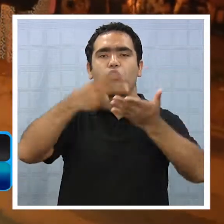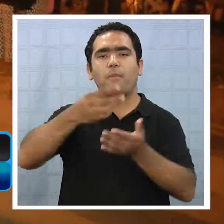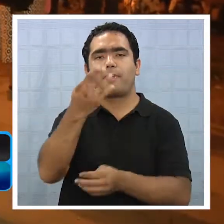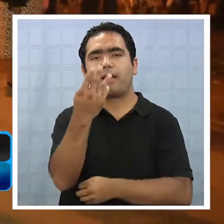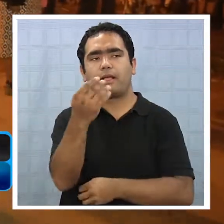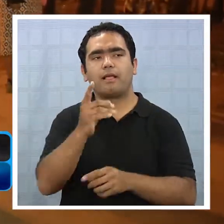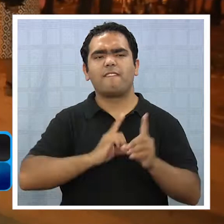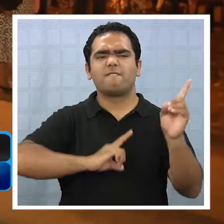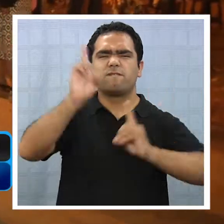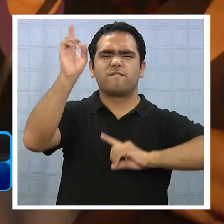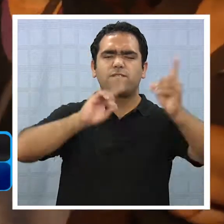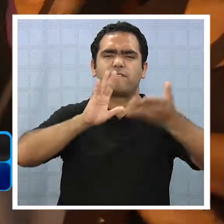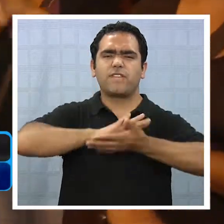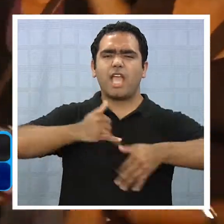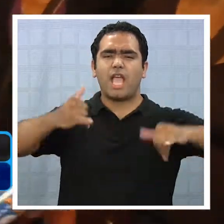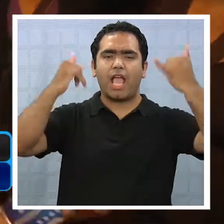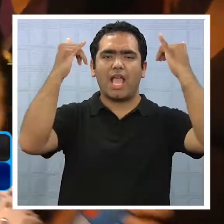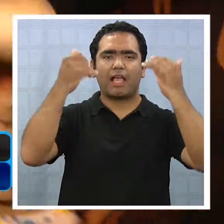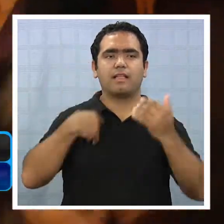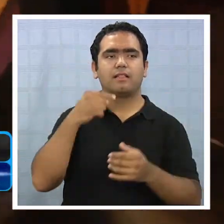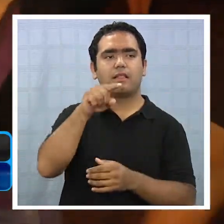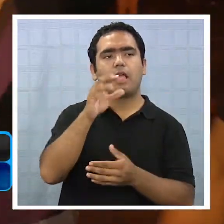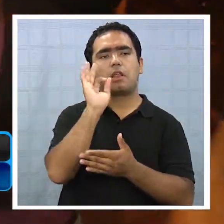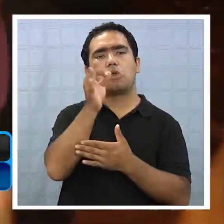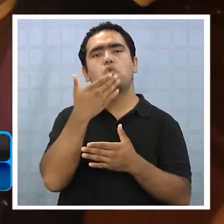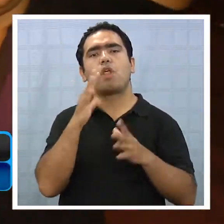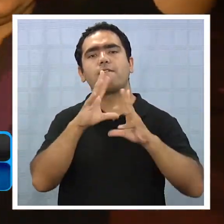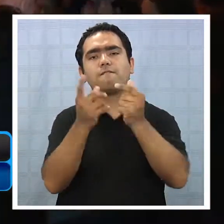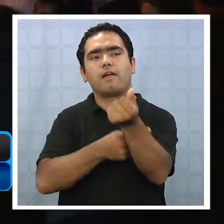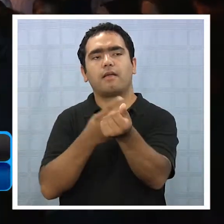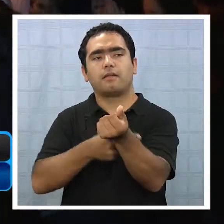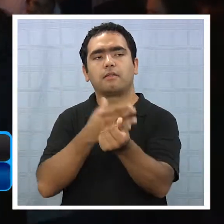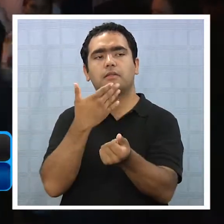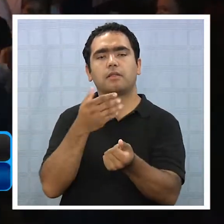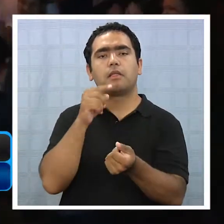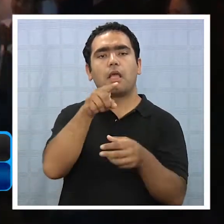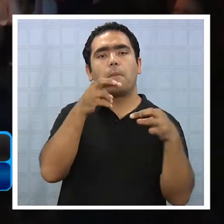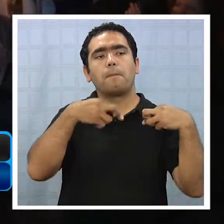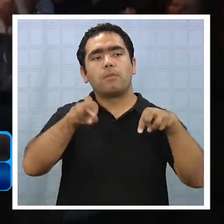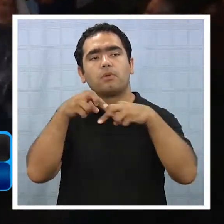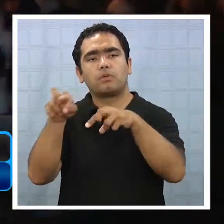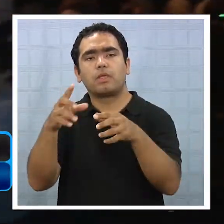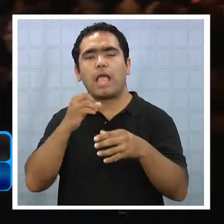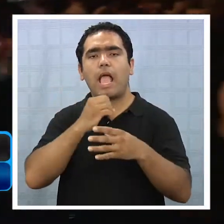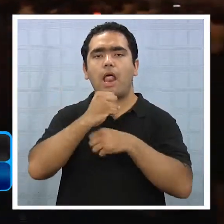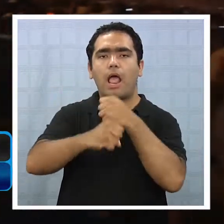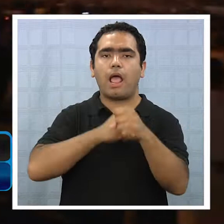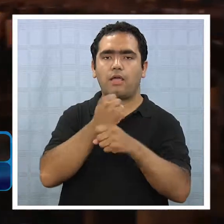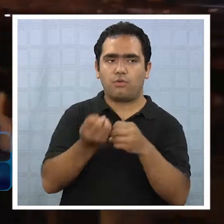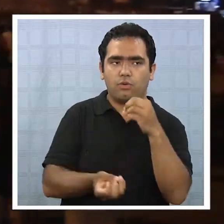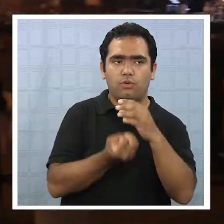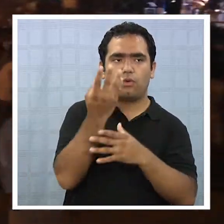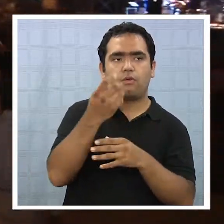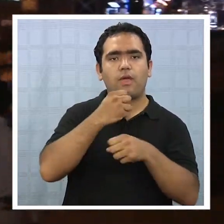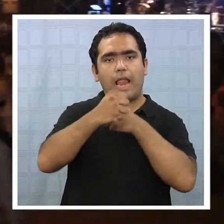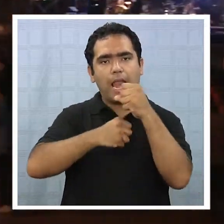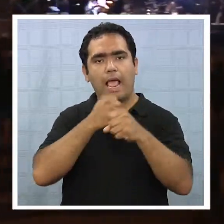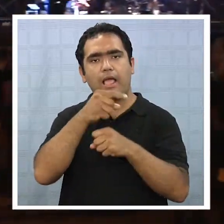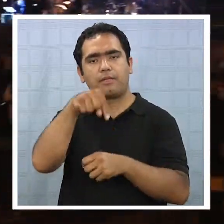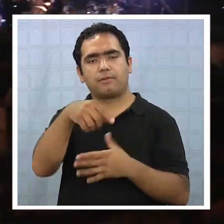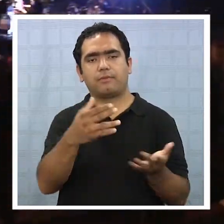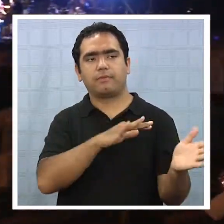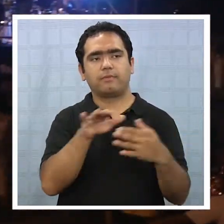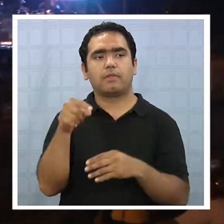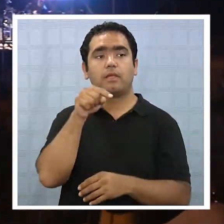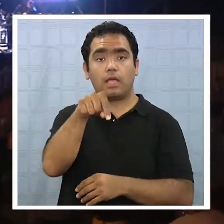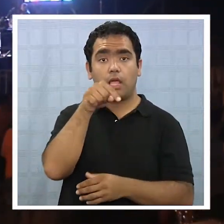eventos, pirotecnia y reuniones familiares son parte de las ofertas para iniciar un año nuevo con mucha energía y buen año. En